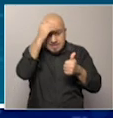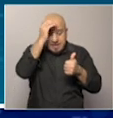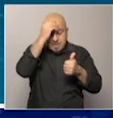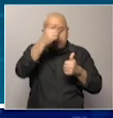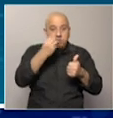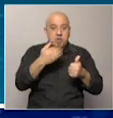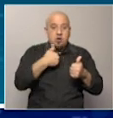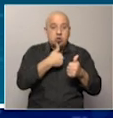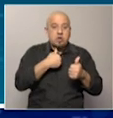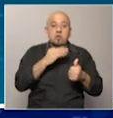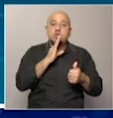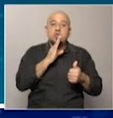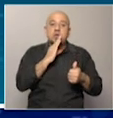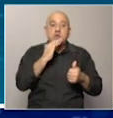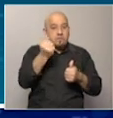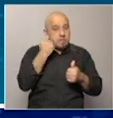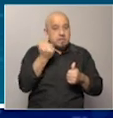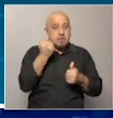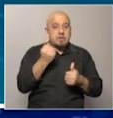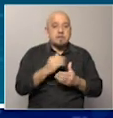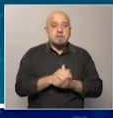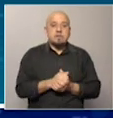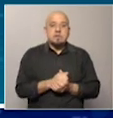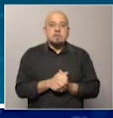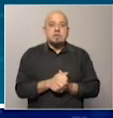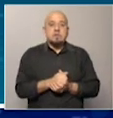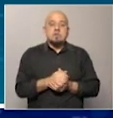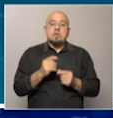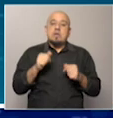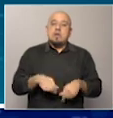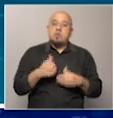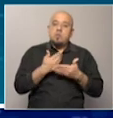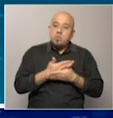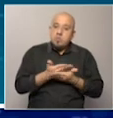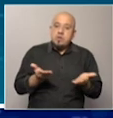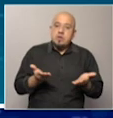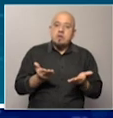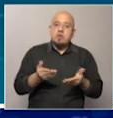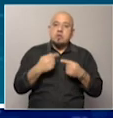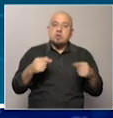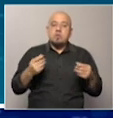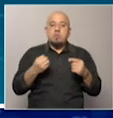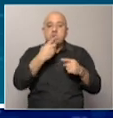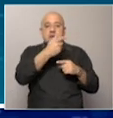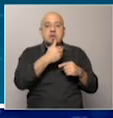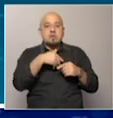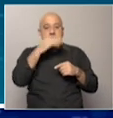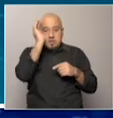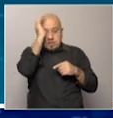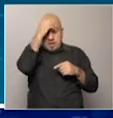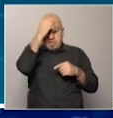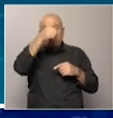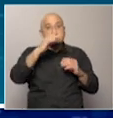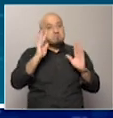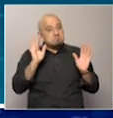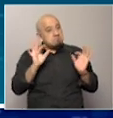Unidos tiene un papel clave acá. Claro, esto demuestra muchas cosas, pero debemos decir que chapó por Trump porque no deja de sorprendernos.